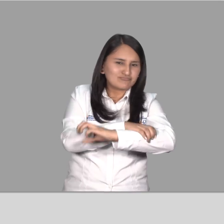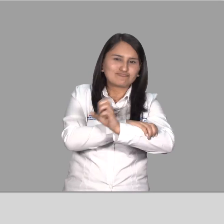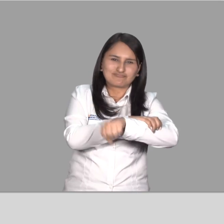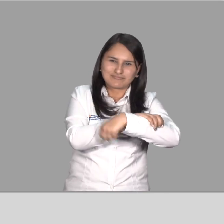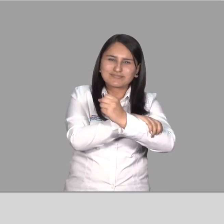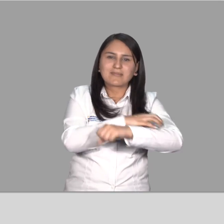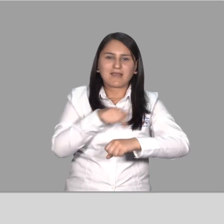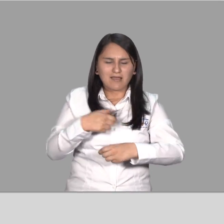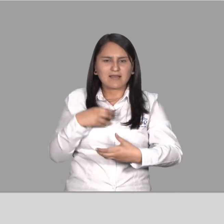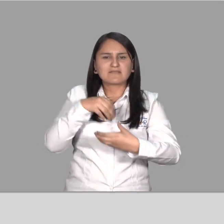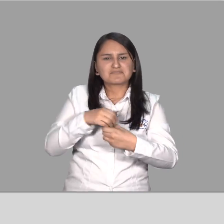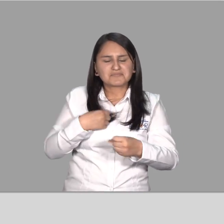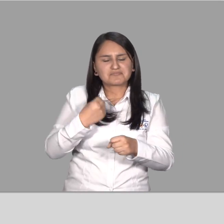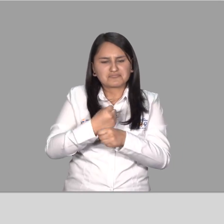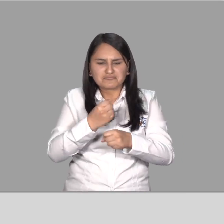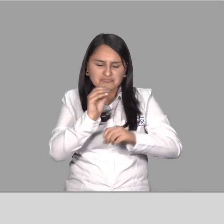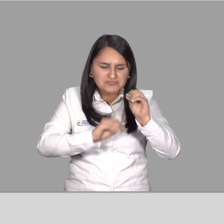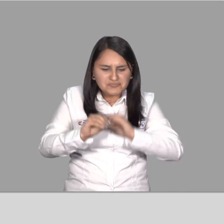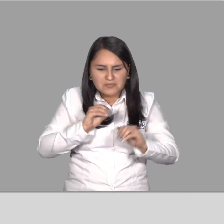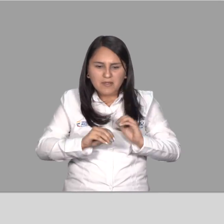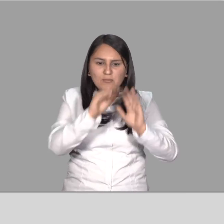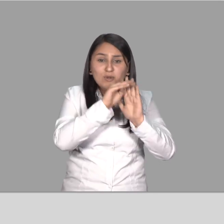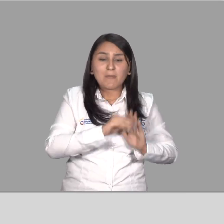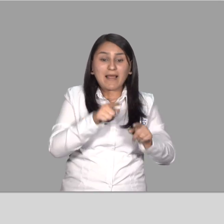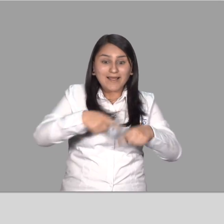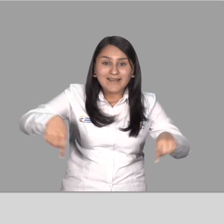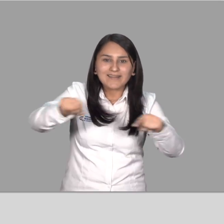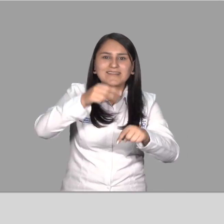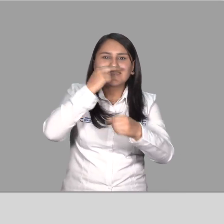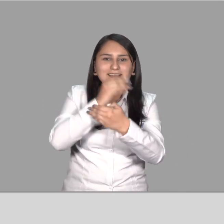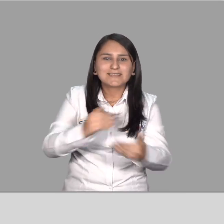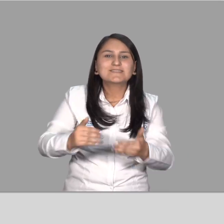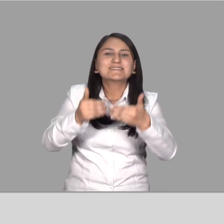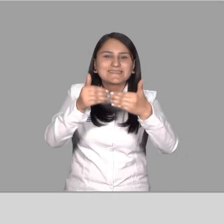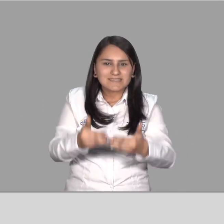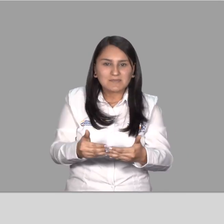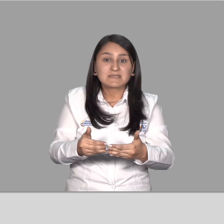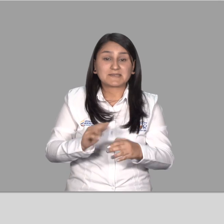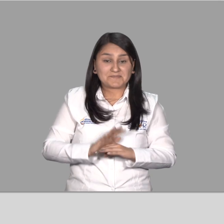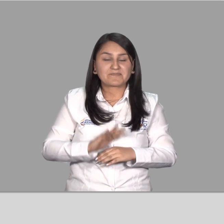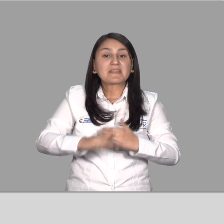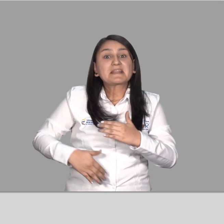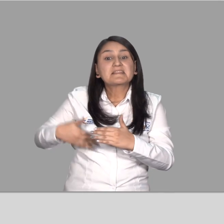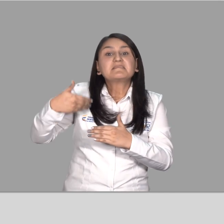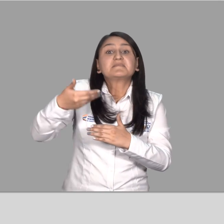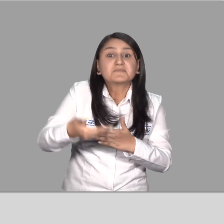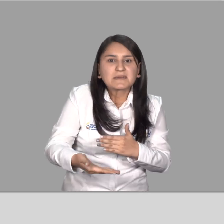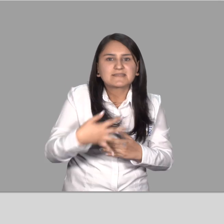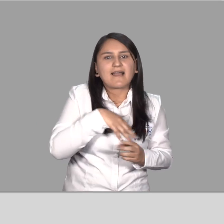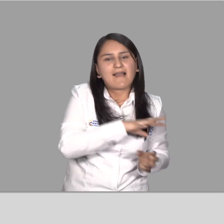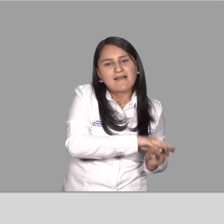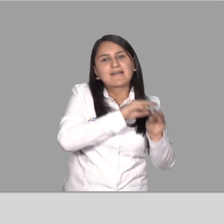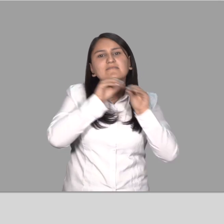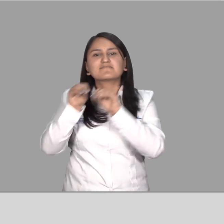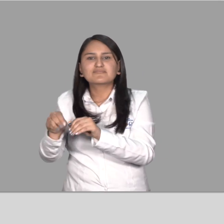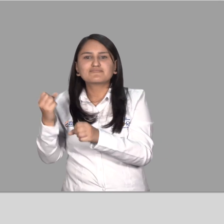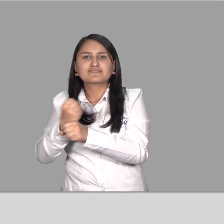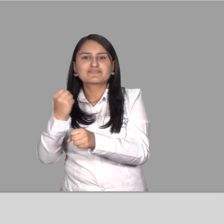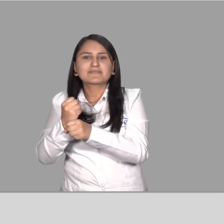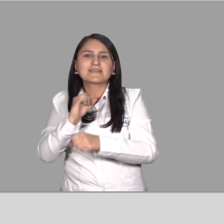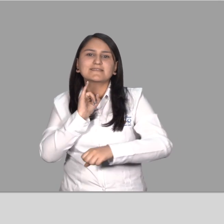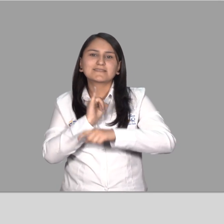En donde elabore un programa para estos niños con discapacidad Y